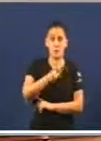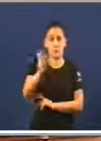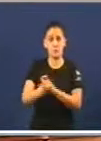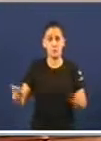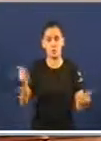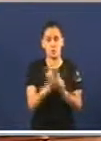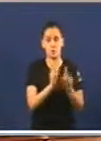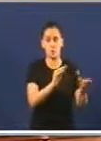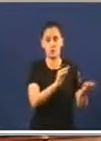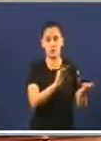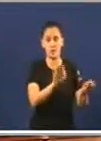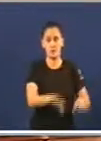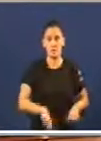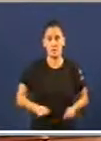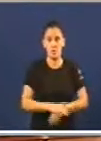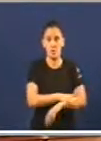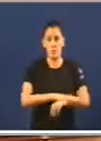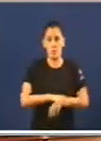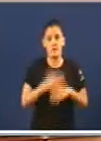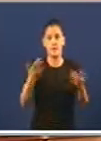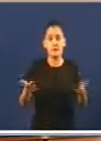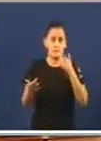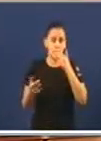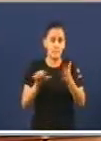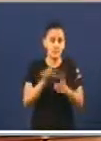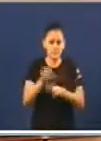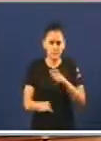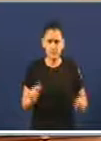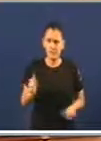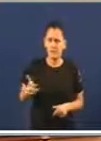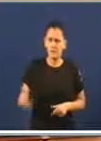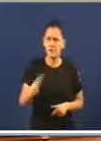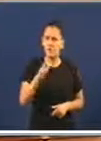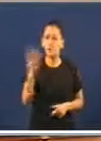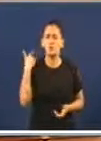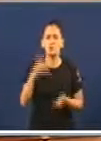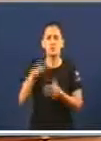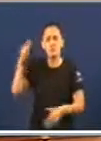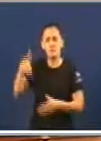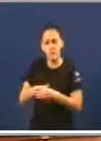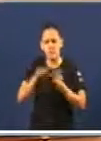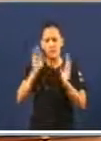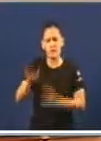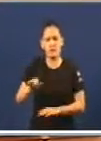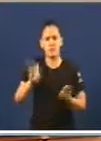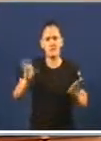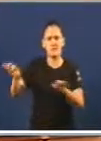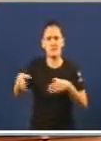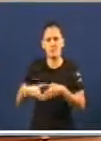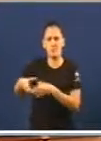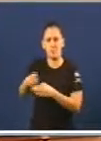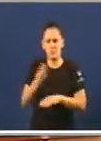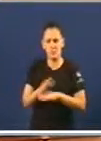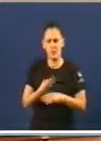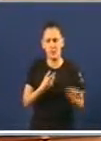grupo que sustenta o Goberno. A cidadanía ten dereito porque votou os diferentes grupos parlamentares a que se cumpran as